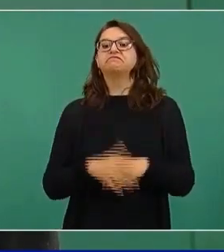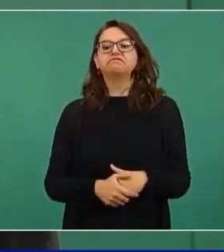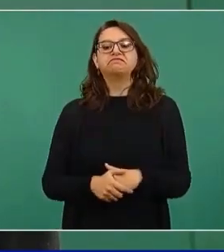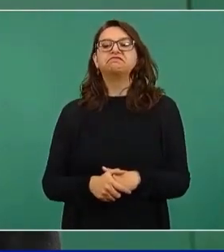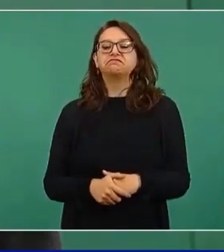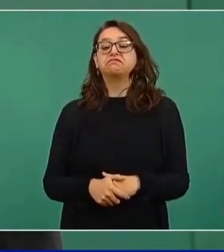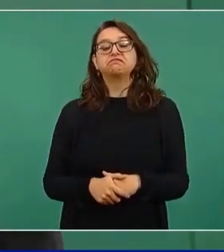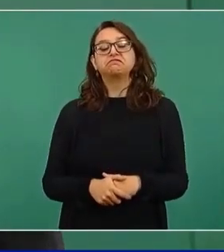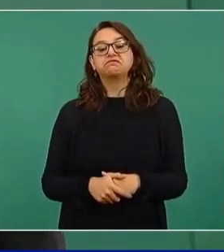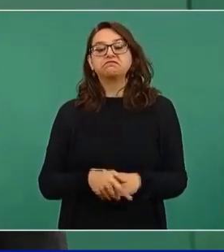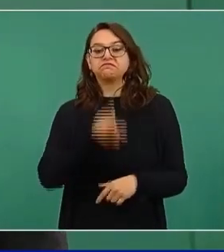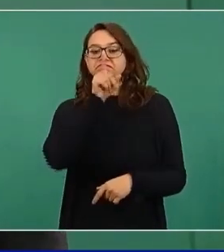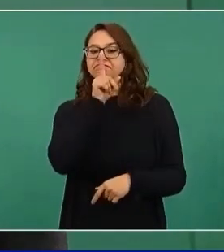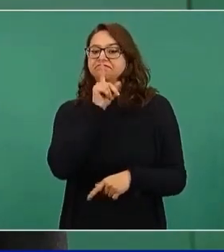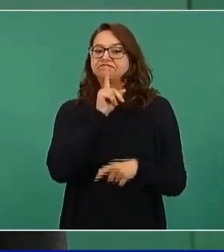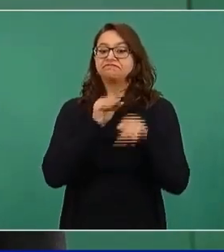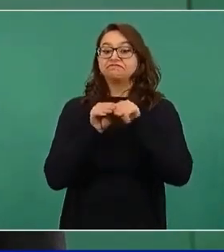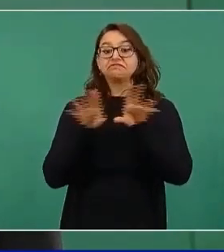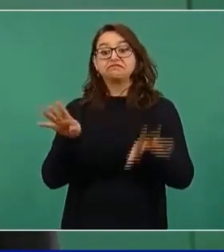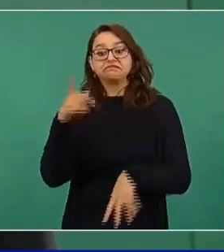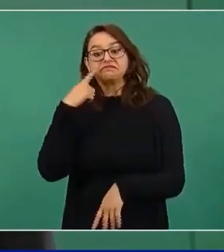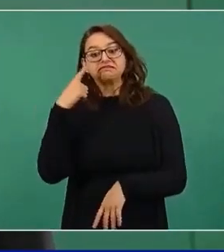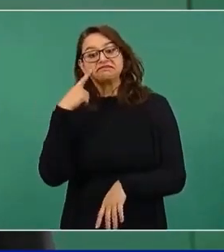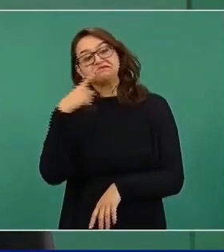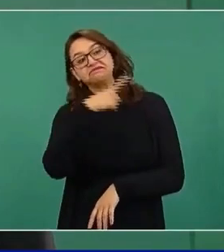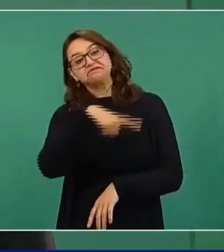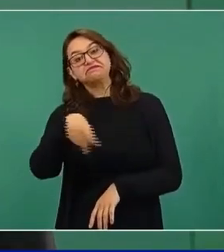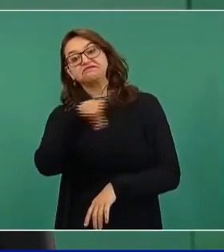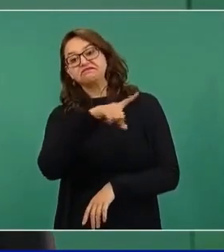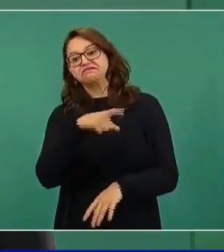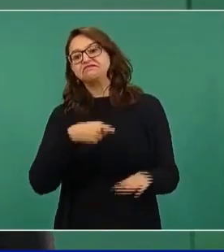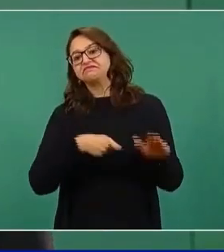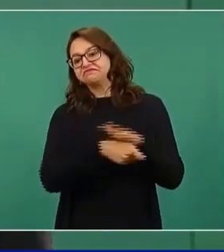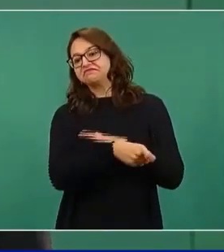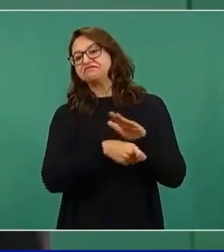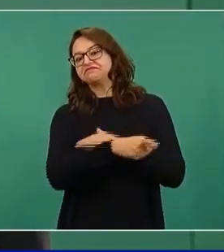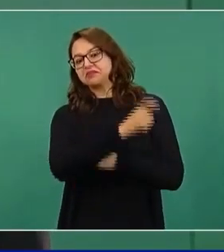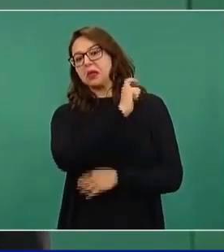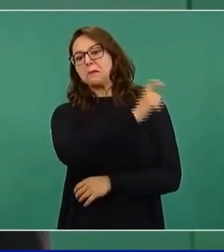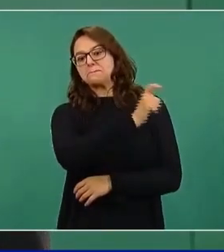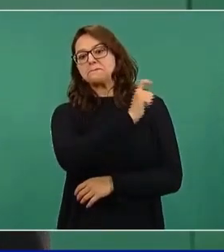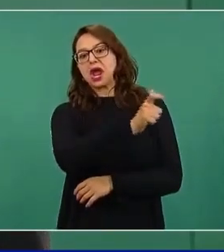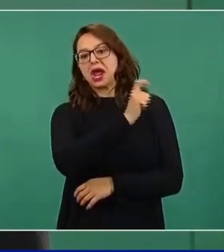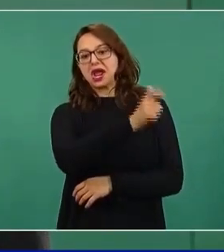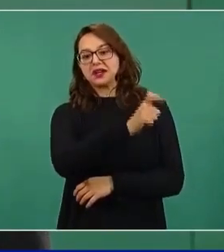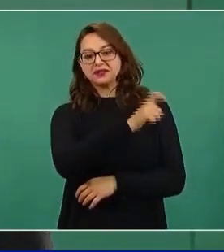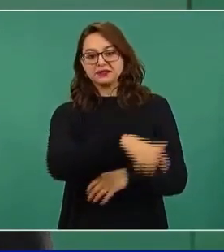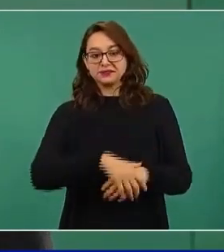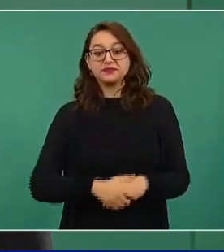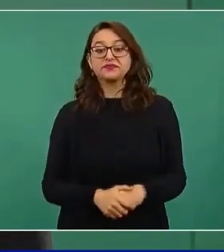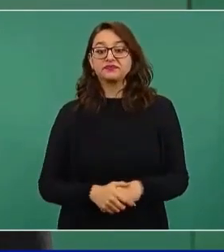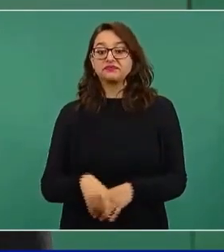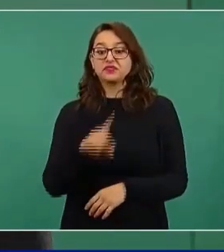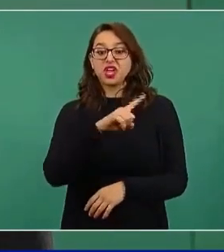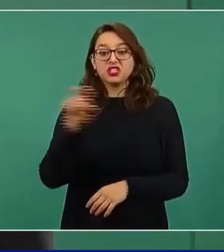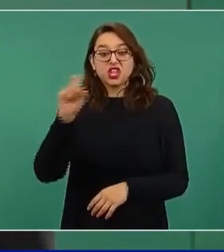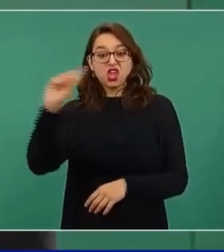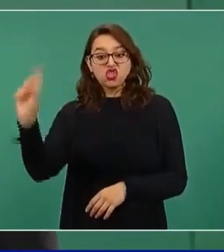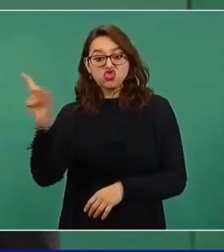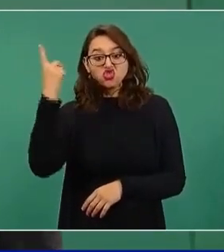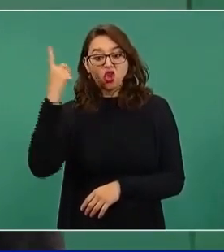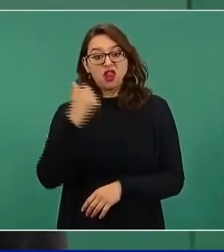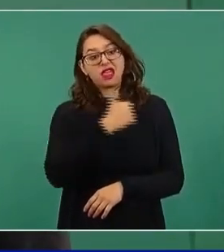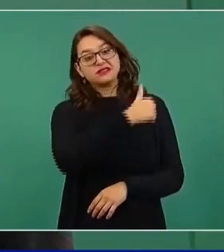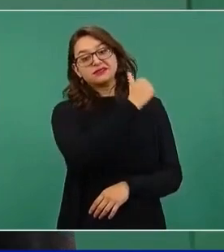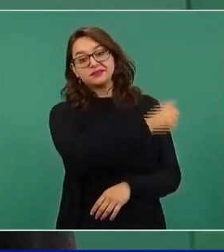pagado a los migrantes. Cien dólares, decía. Cien dólares para que